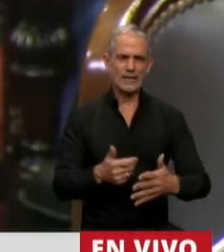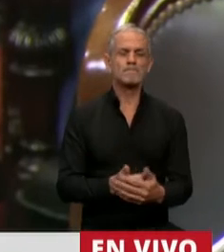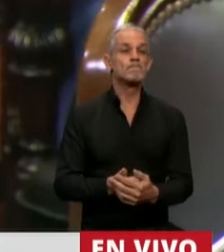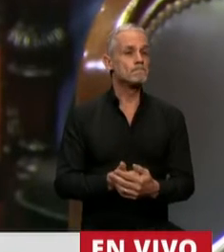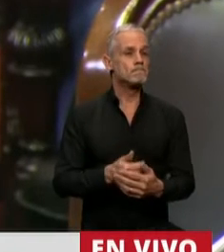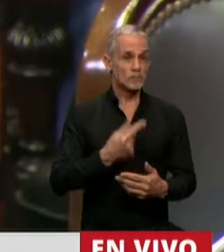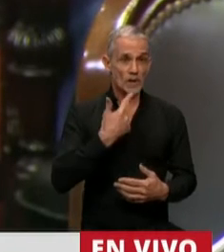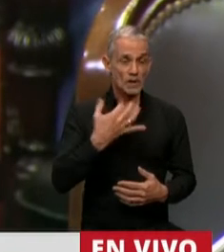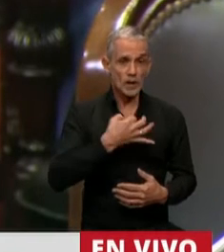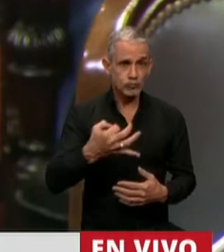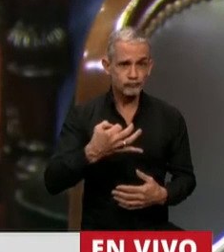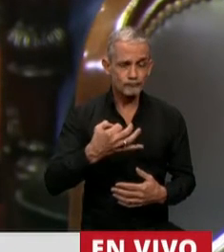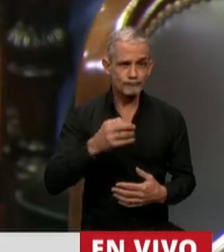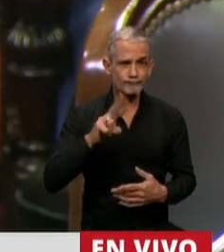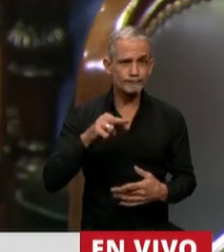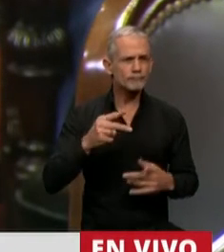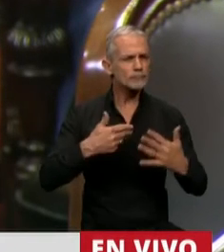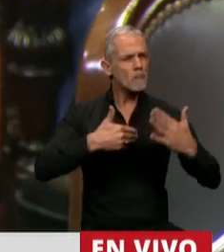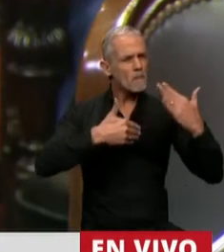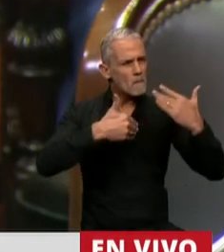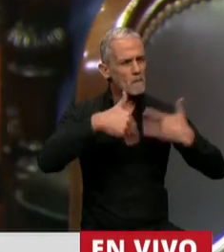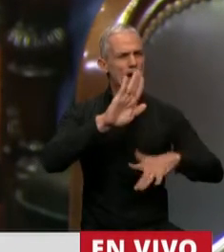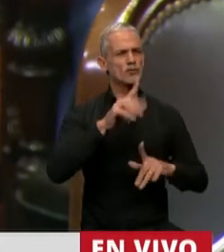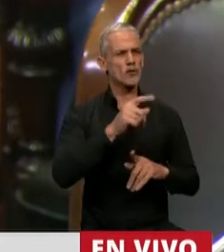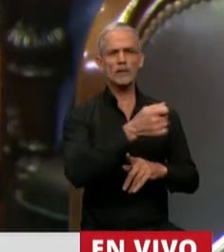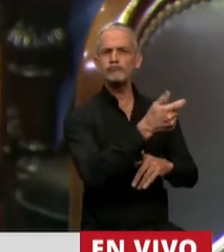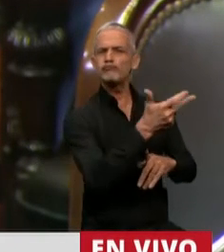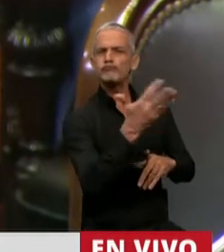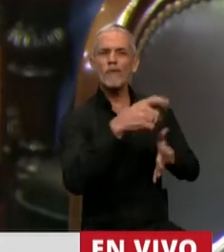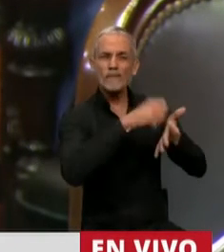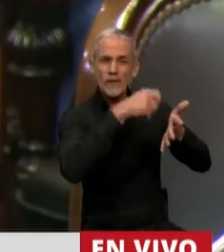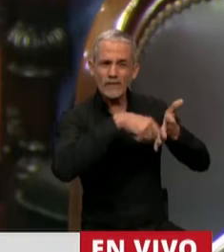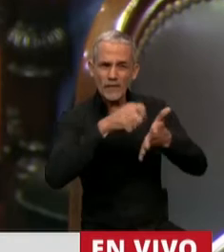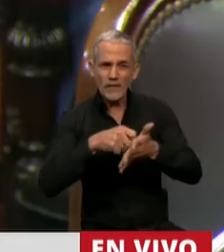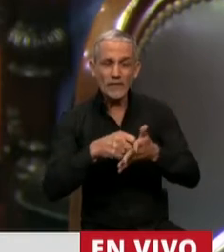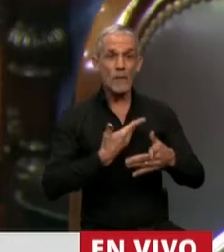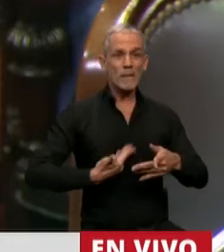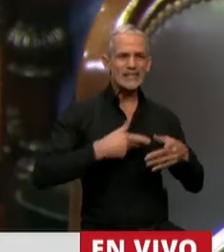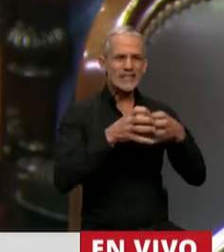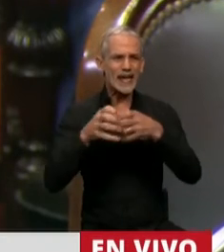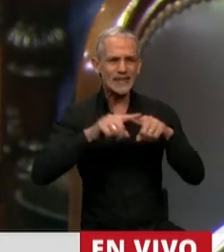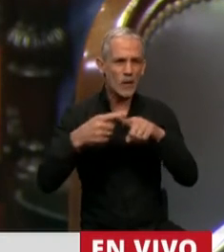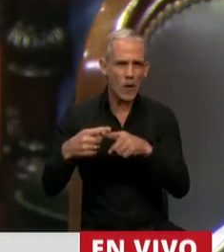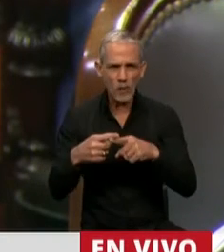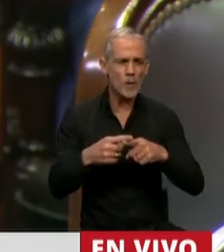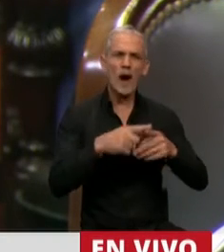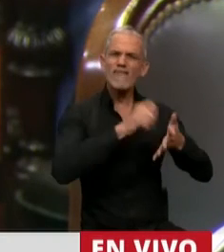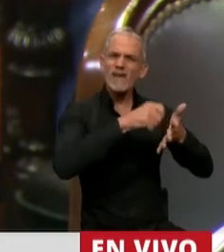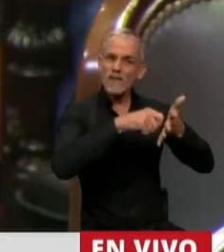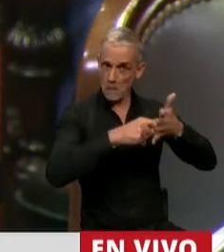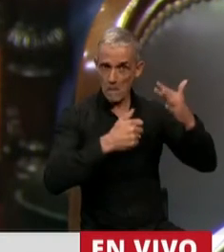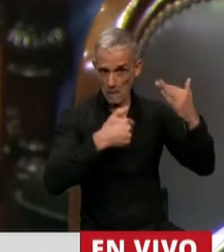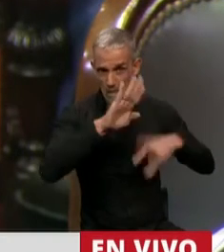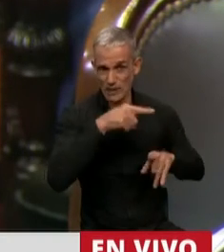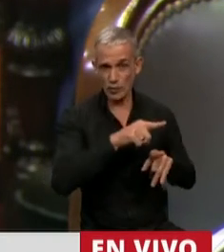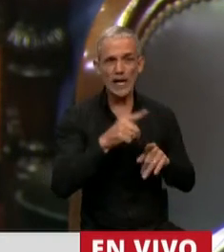amplia mayoría en la firma de los presidentes de bloque. Los únicos que